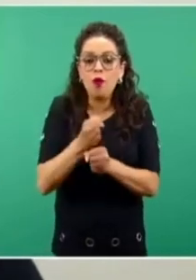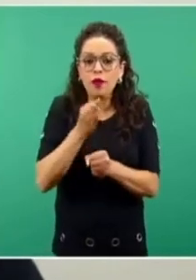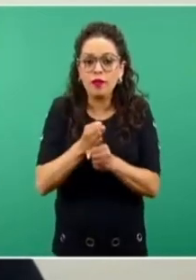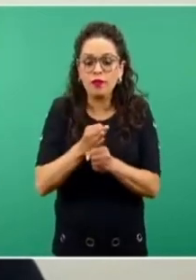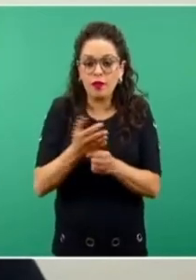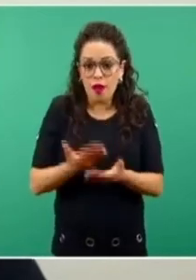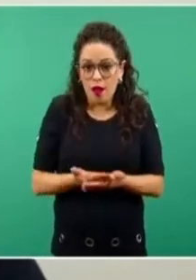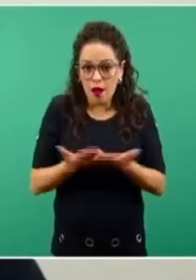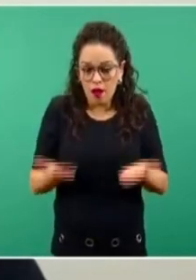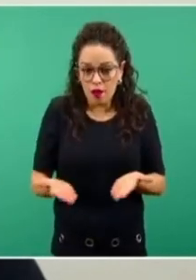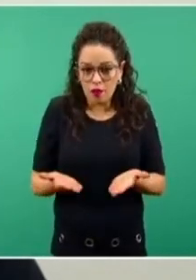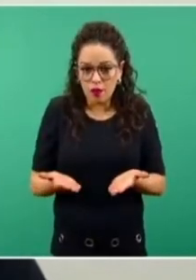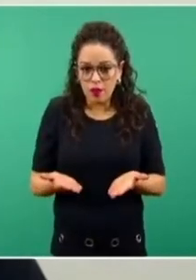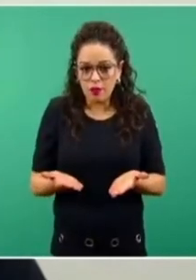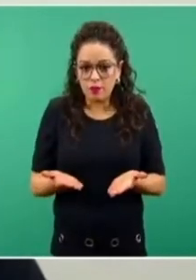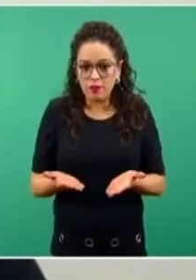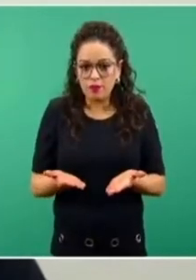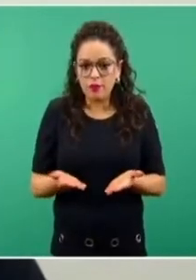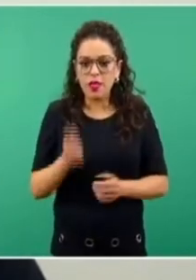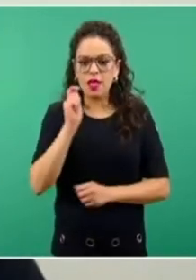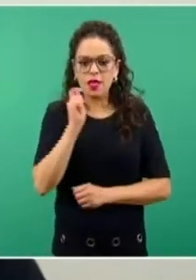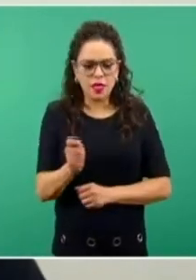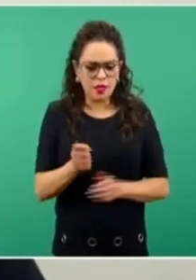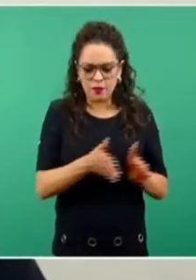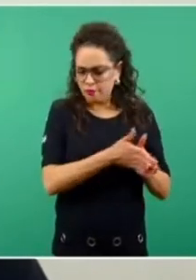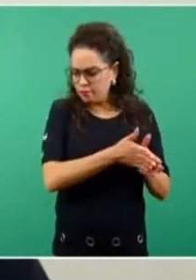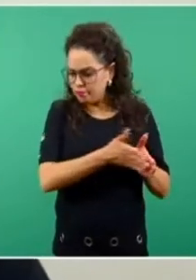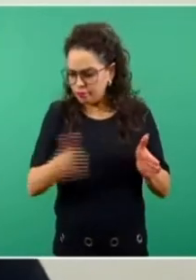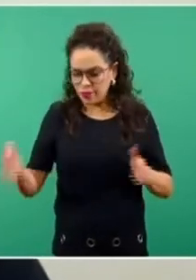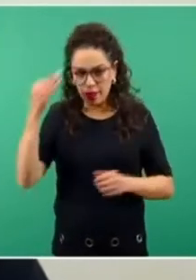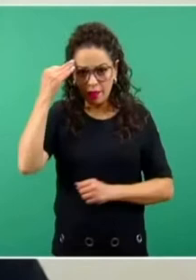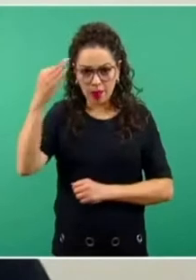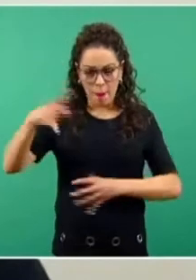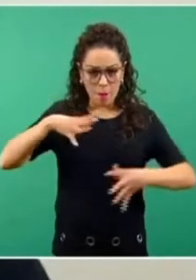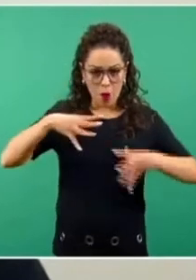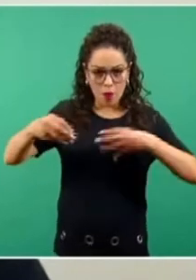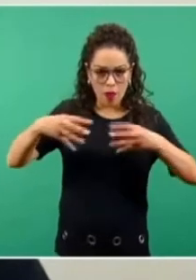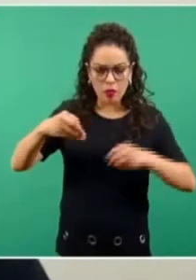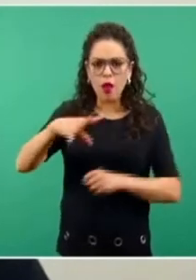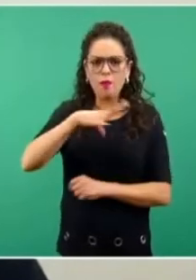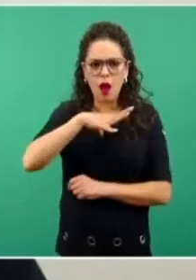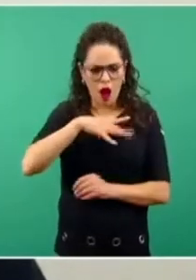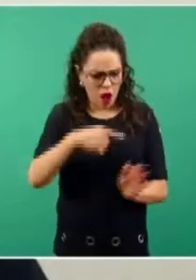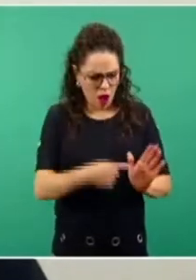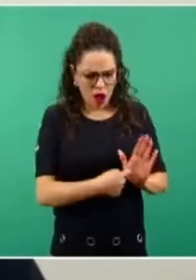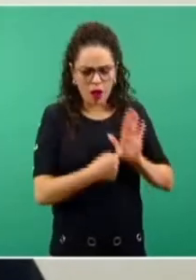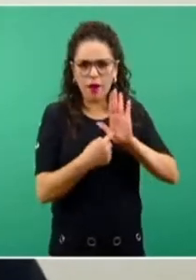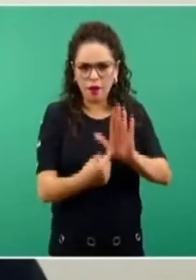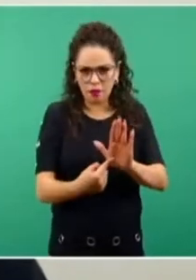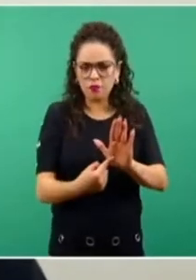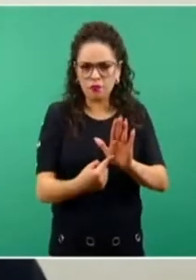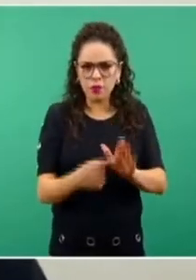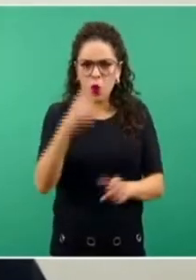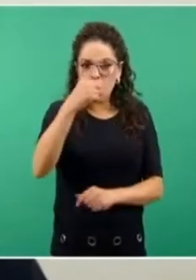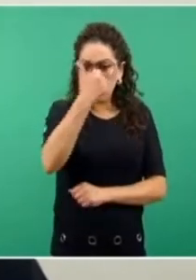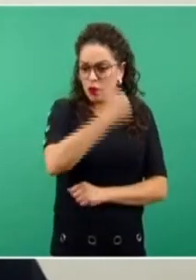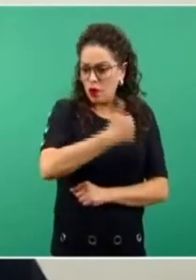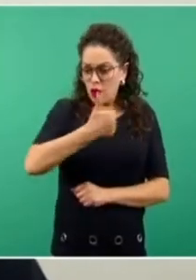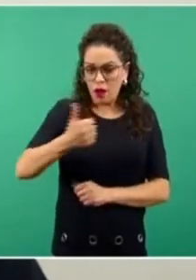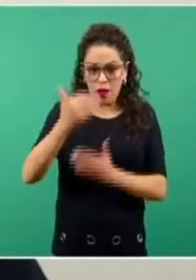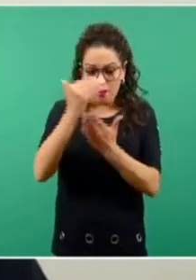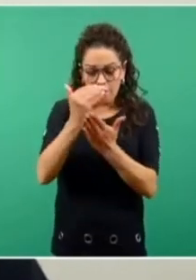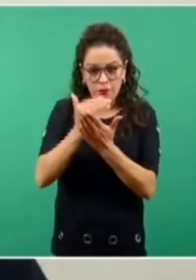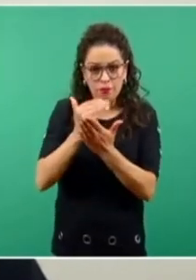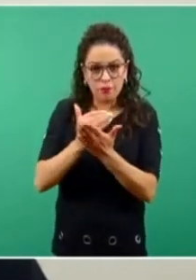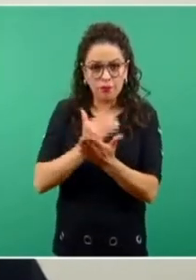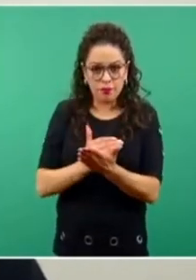emitido durante la pandemia. Porque en cada uno de estos documentos, que además los han estado operando en